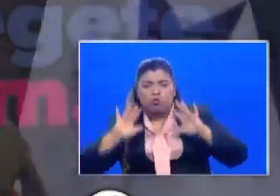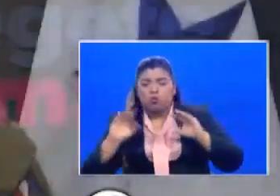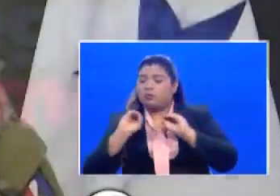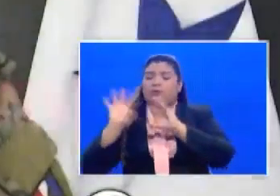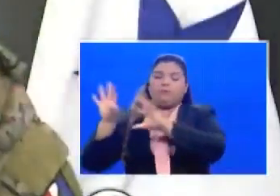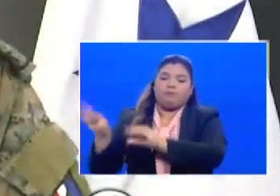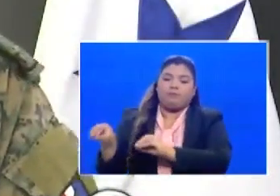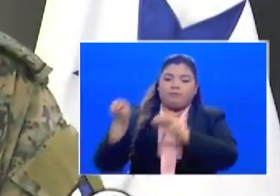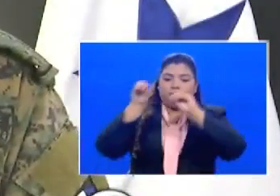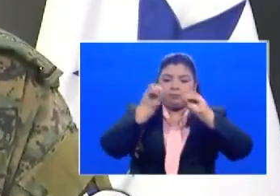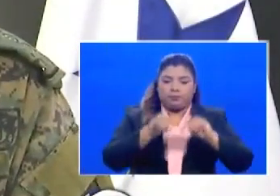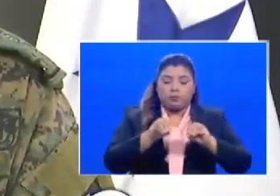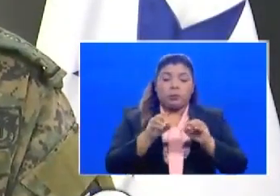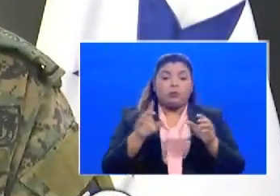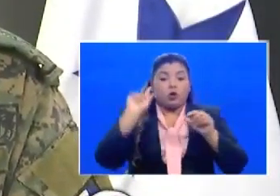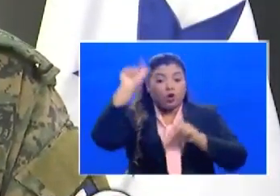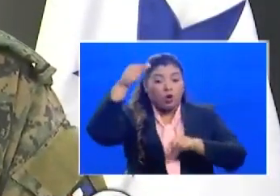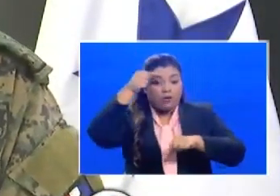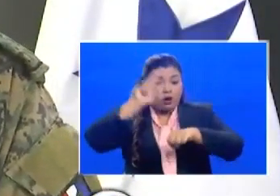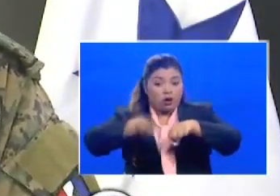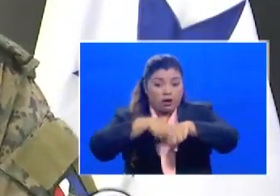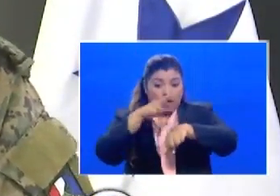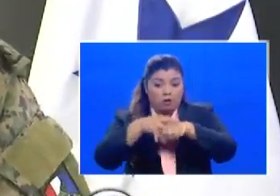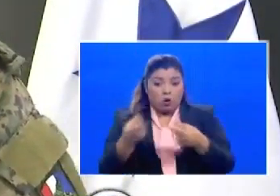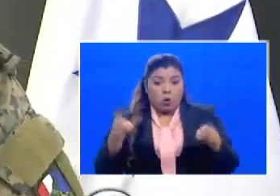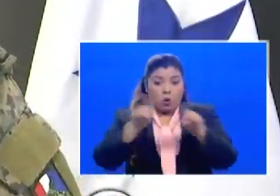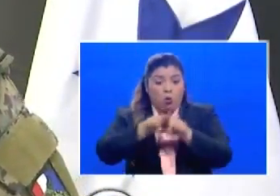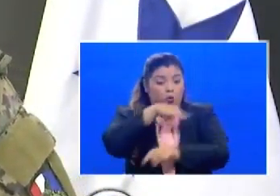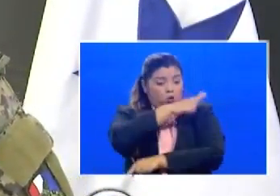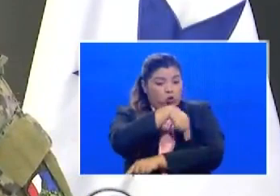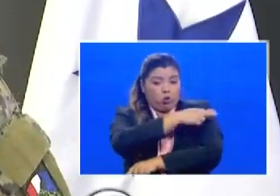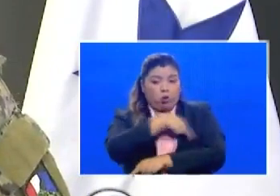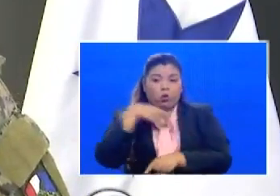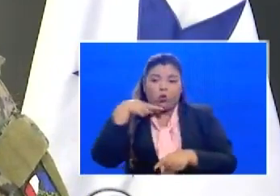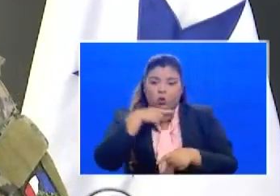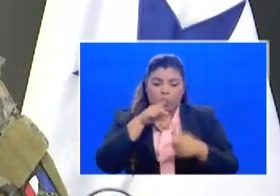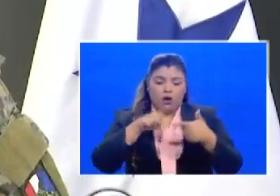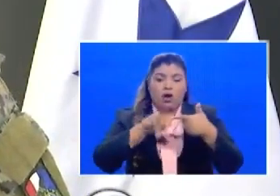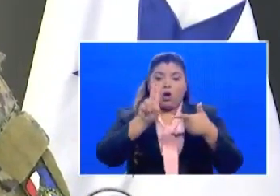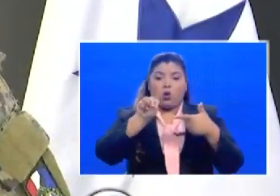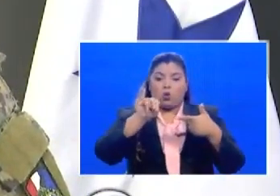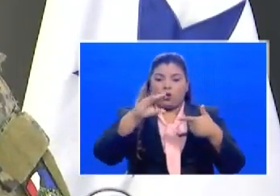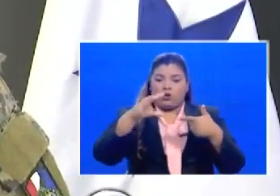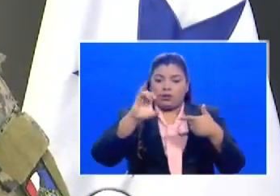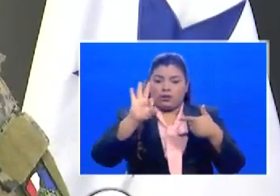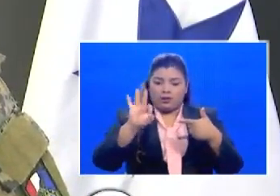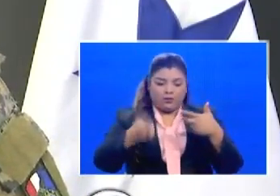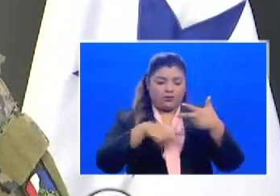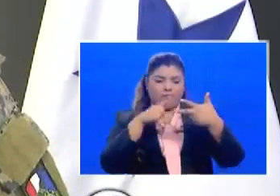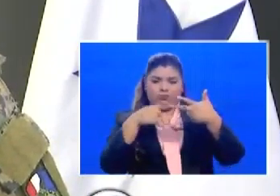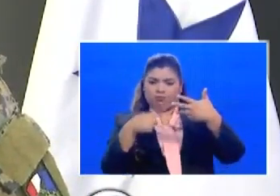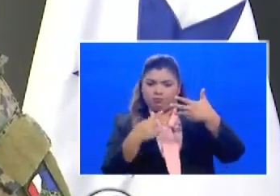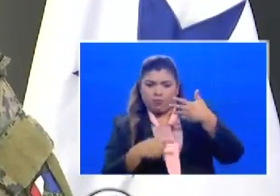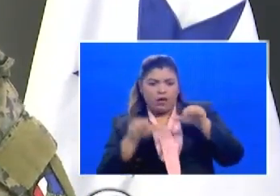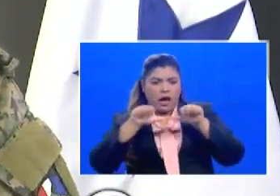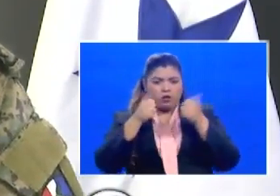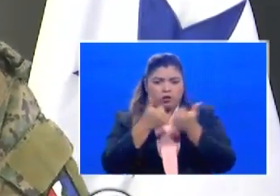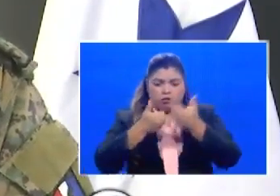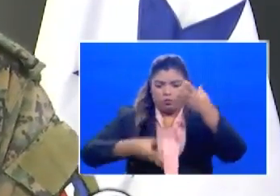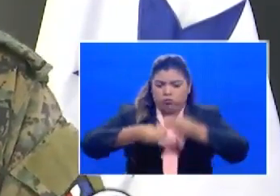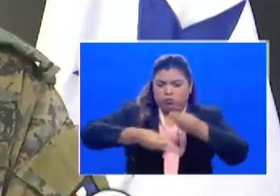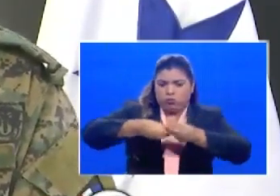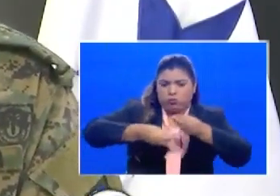UNICEF el 6CR Cruz Roja Panameña la Federación Internacional de la Cruz Roja con lo que hemos afrontado